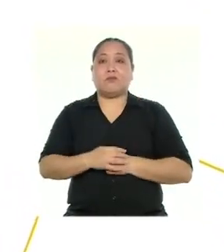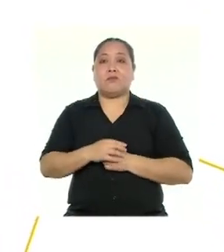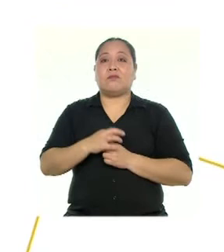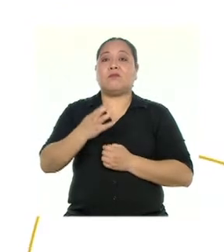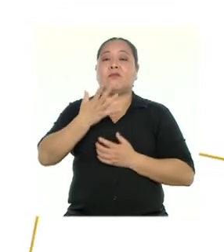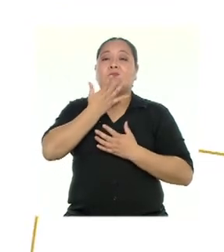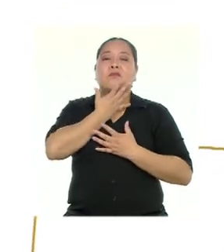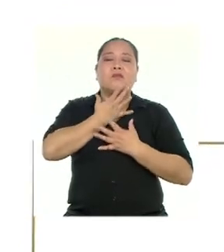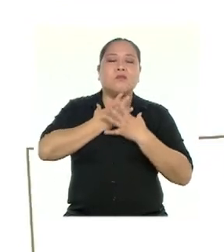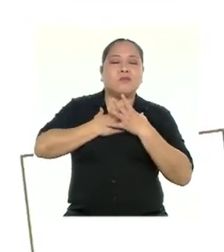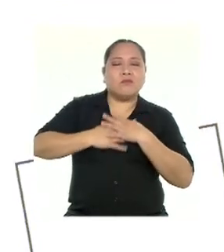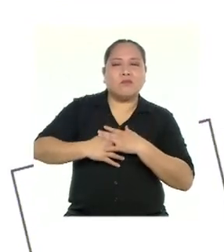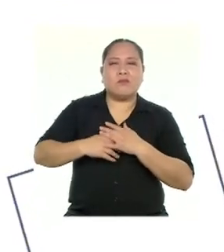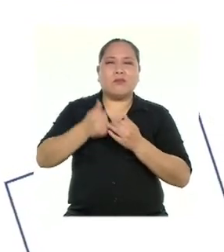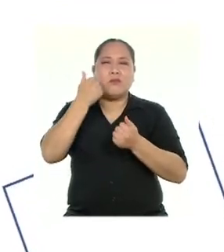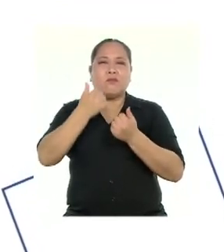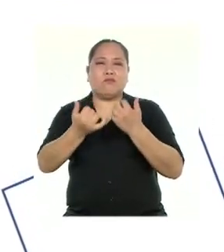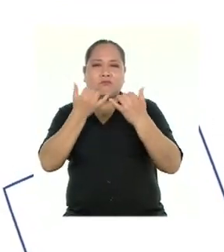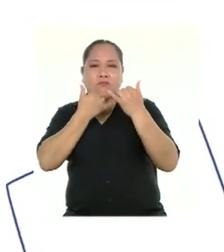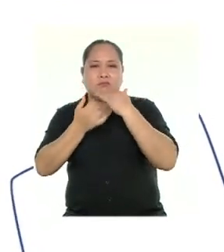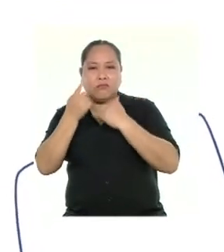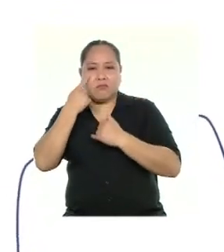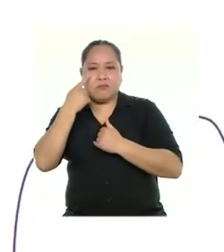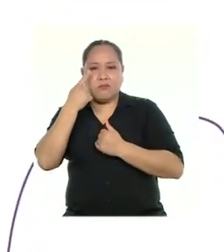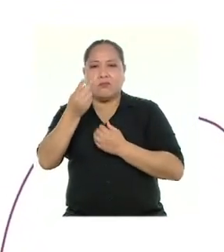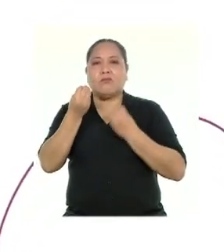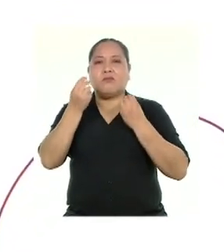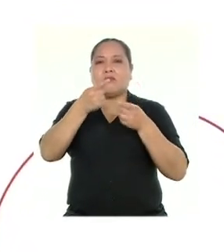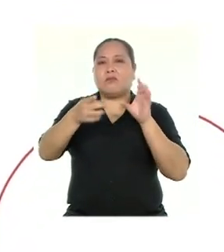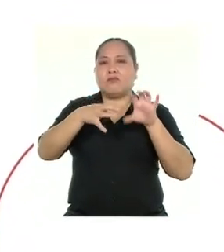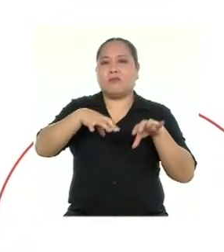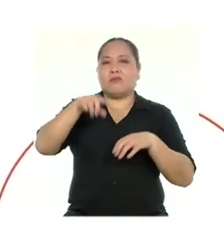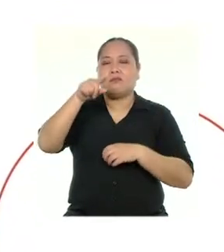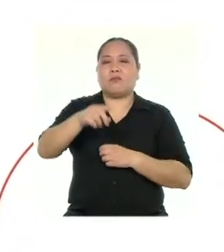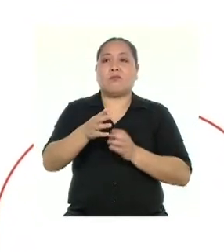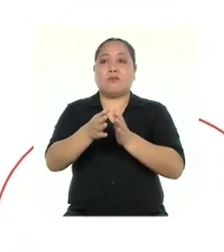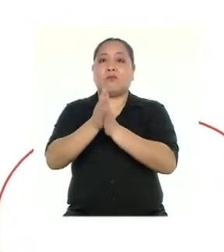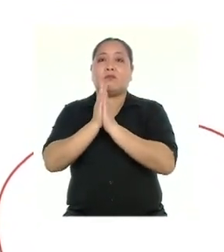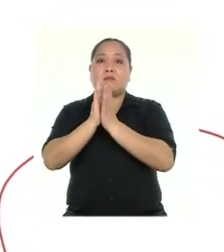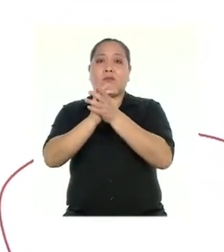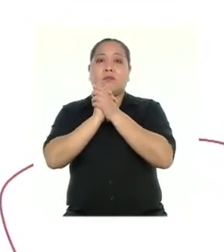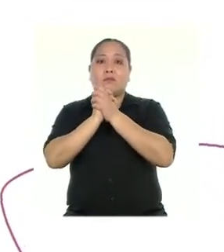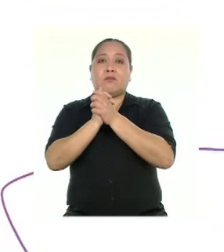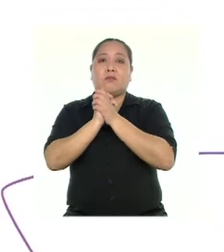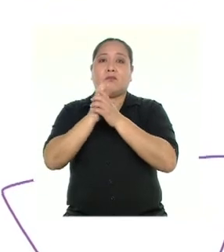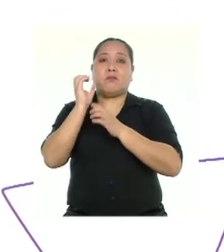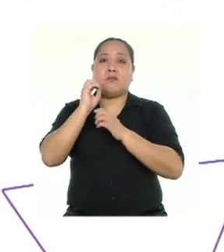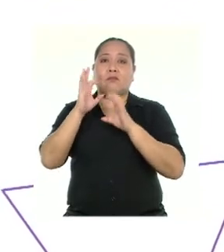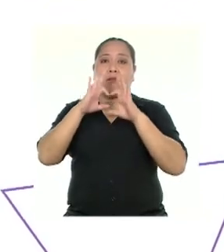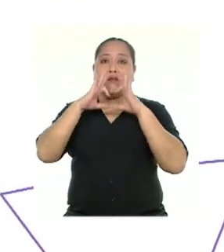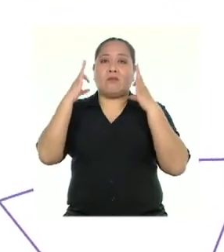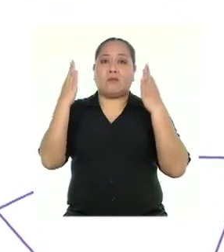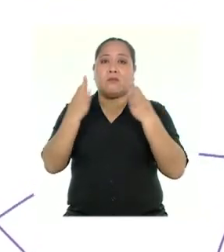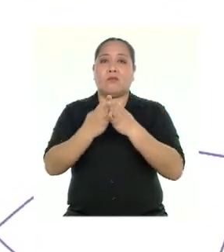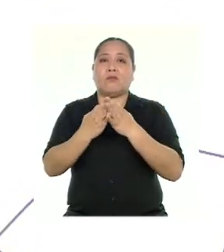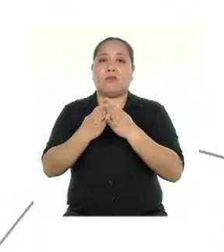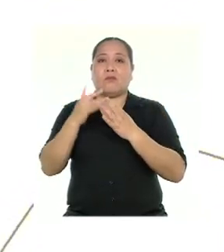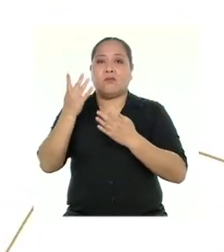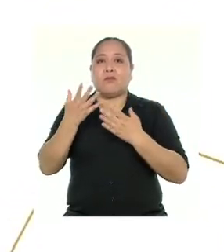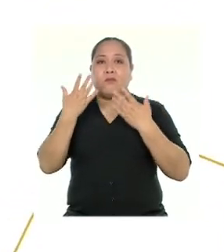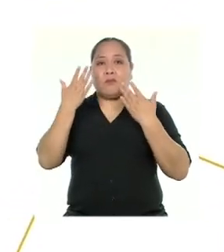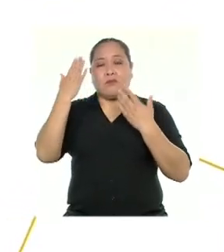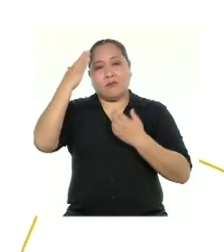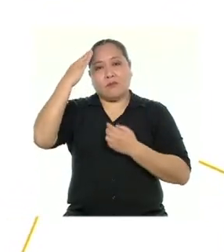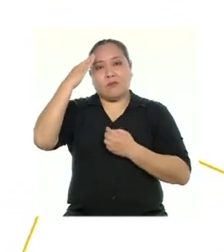pasiones y defectos para conocer cómo eres. Pídele a una amiga, amigo o familiar que te describa. Así sabrás la imagen que